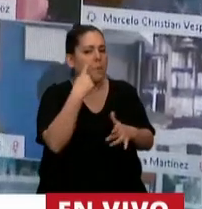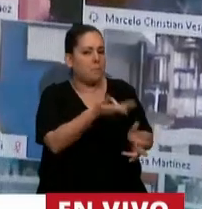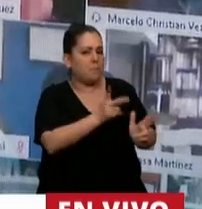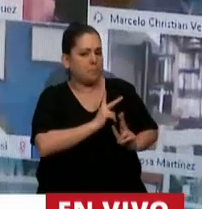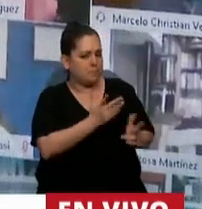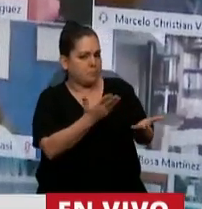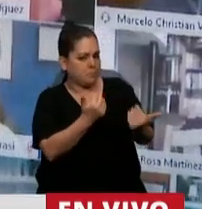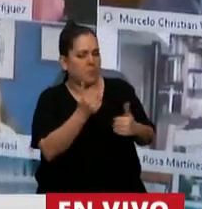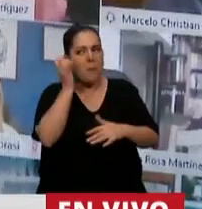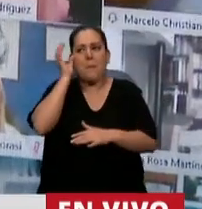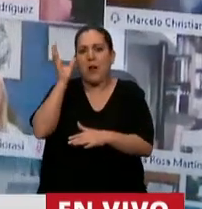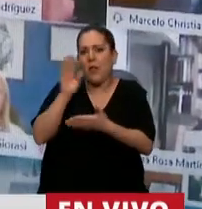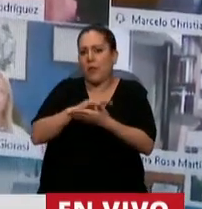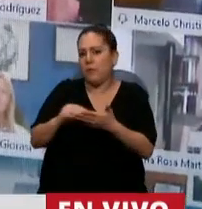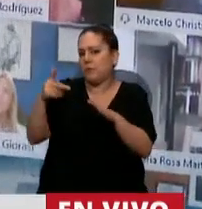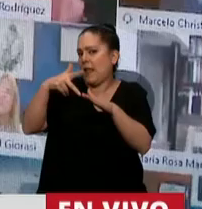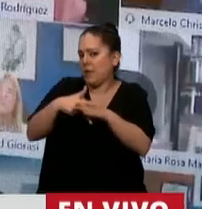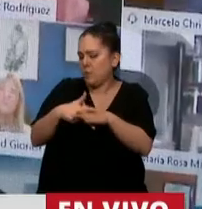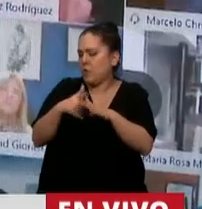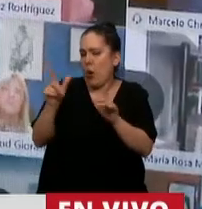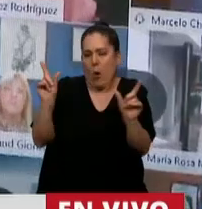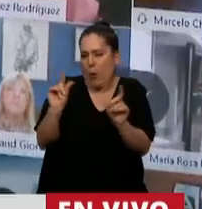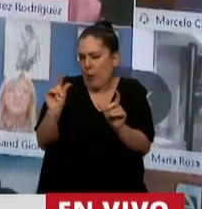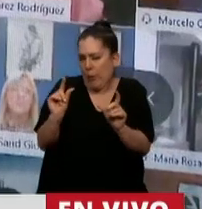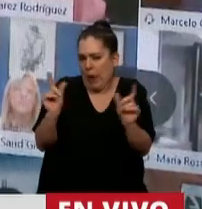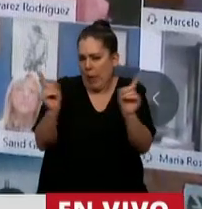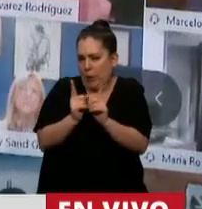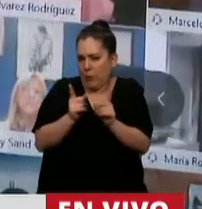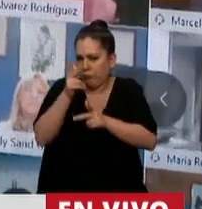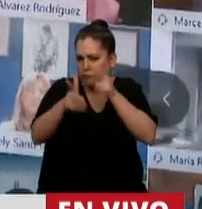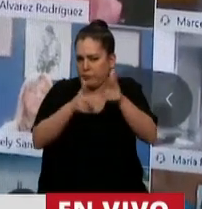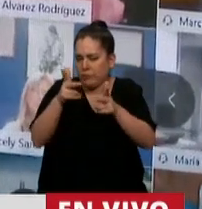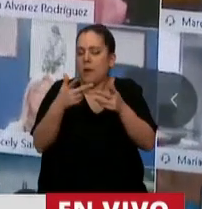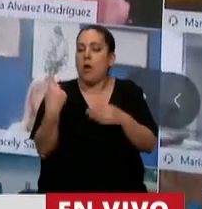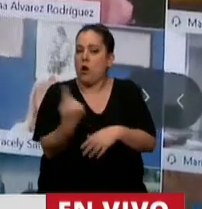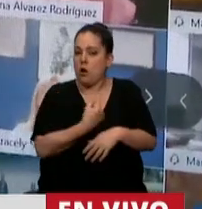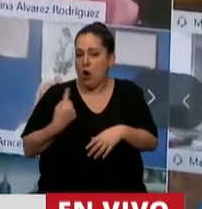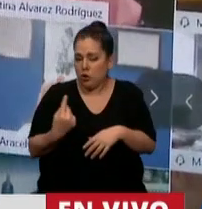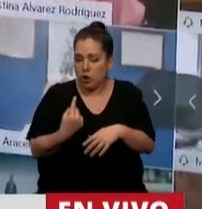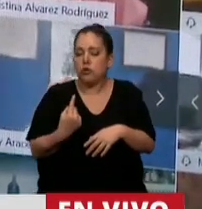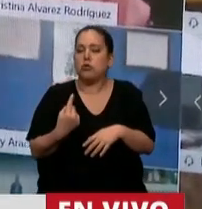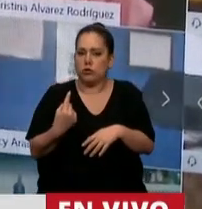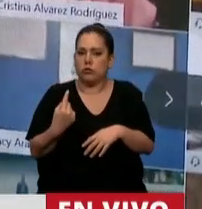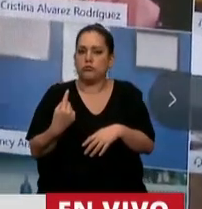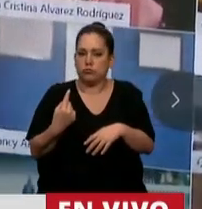hacer una interrupción muy brevemente, pero mientras nosotros estamos acá